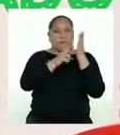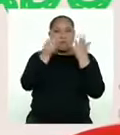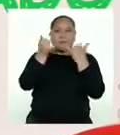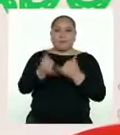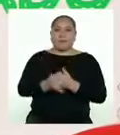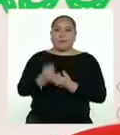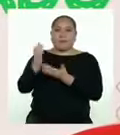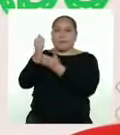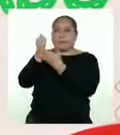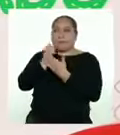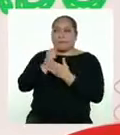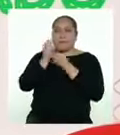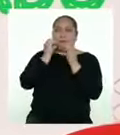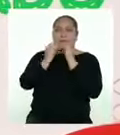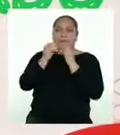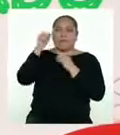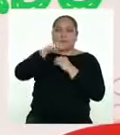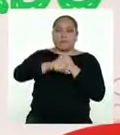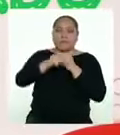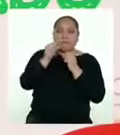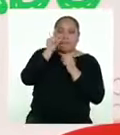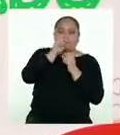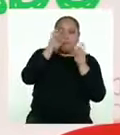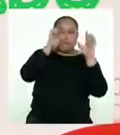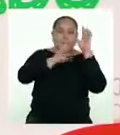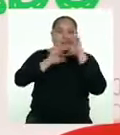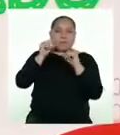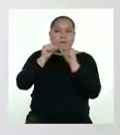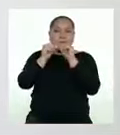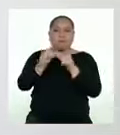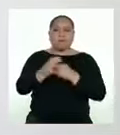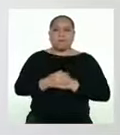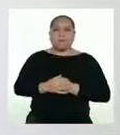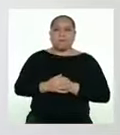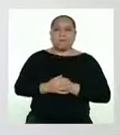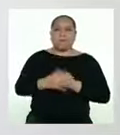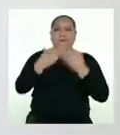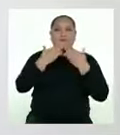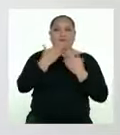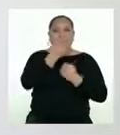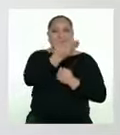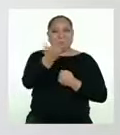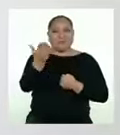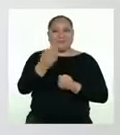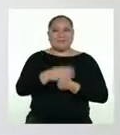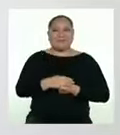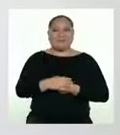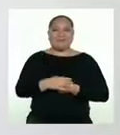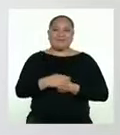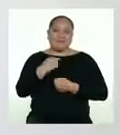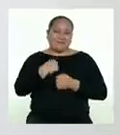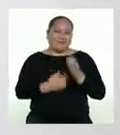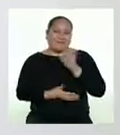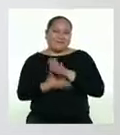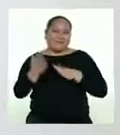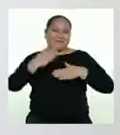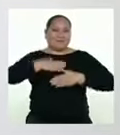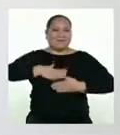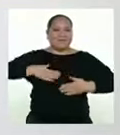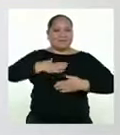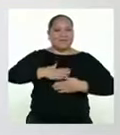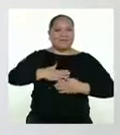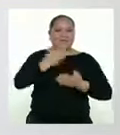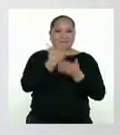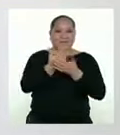hoy y ayudarnos a resolver esas pequeñas dudas que aún nos quedaban. Gracias a ustedes. Me voy satisfecha al